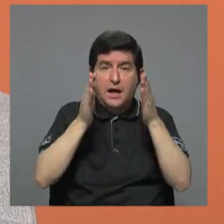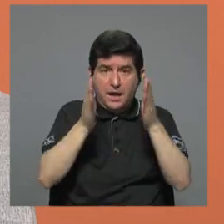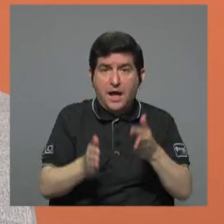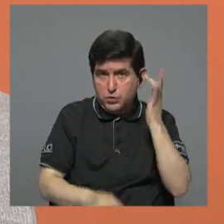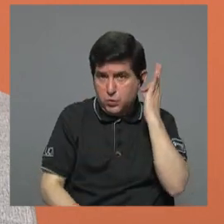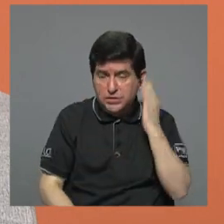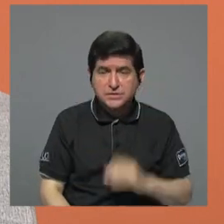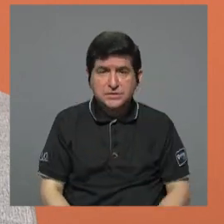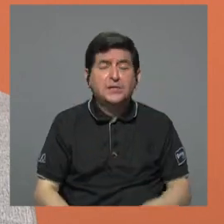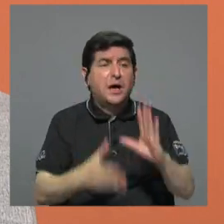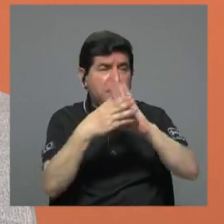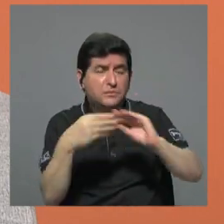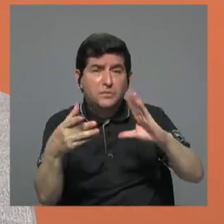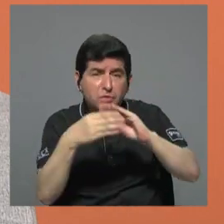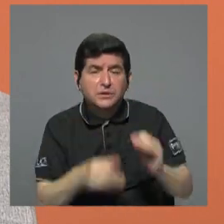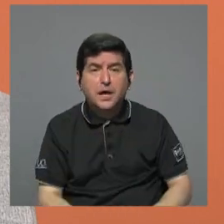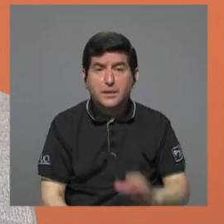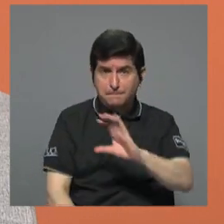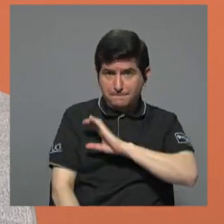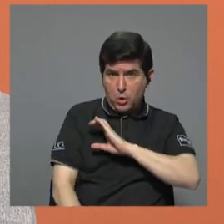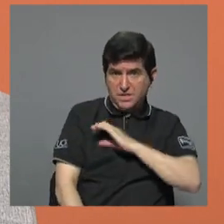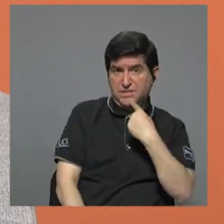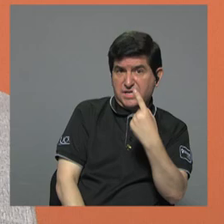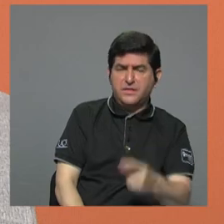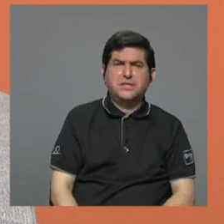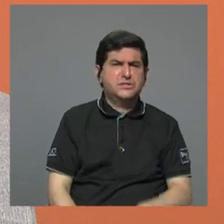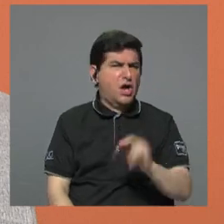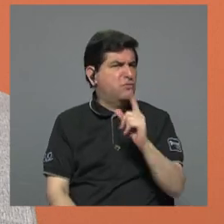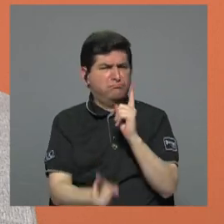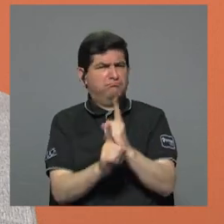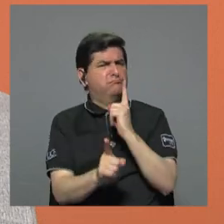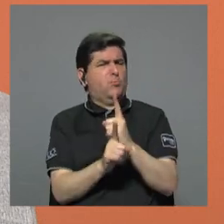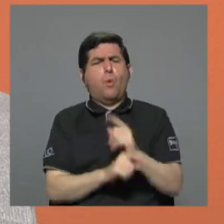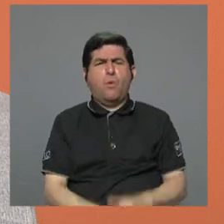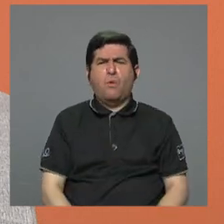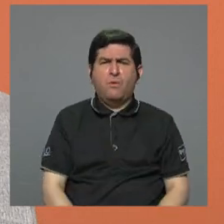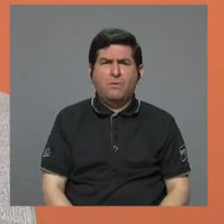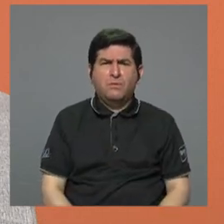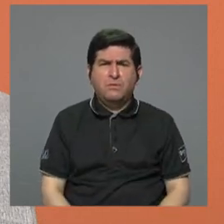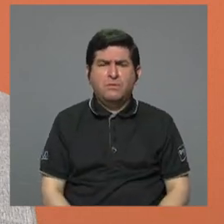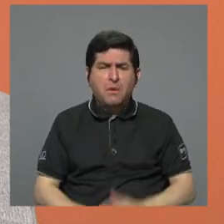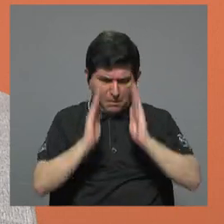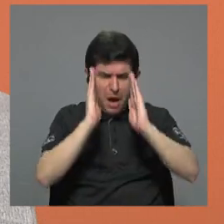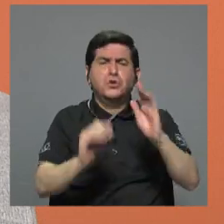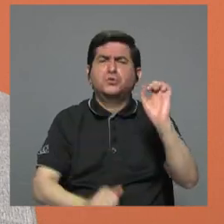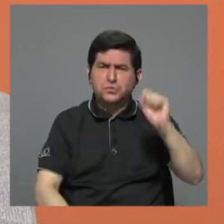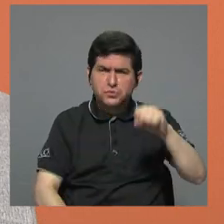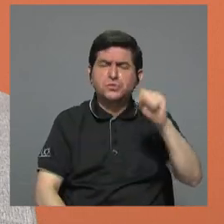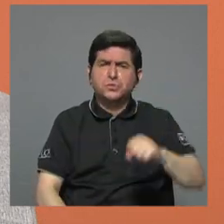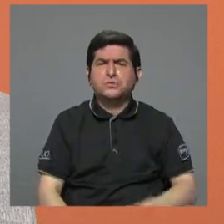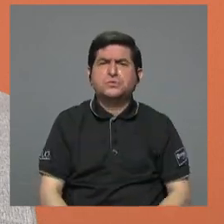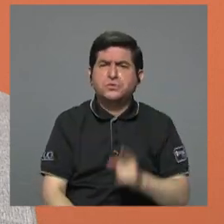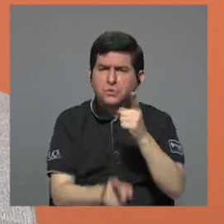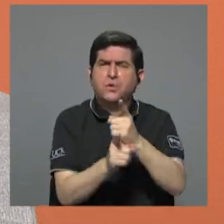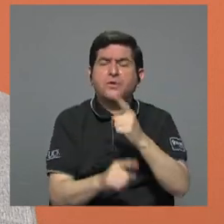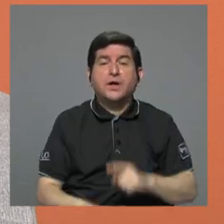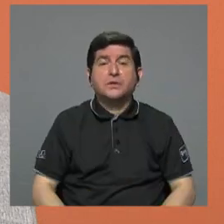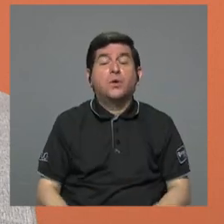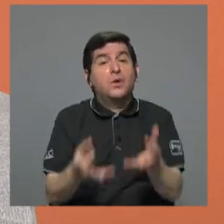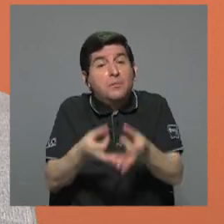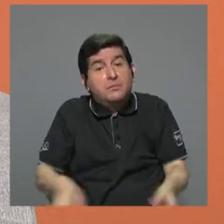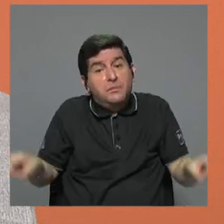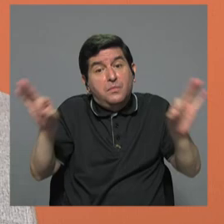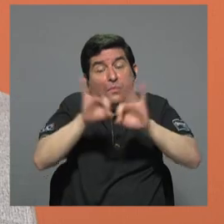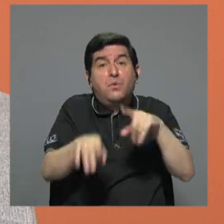han contado, la policía, por otro lado, dice que eso no ha sido así, que se generó la tensión que era debida. Es importante